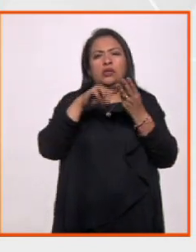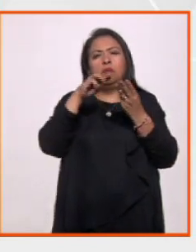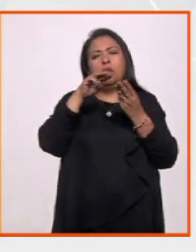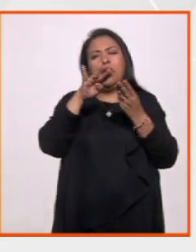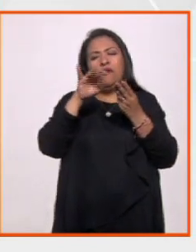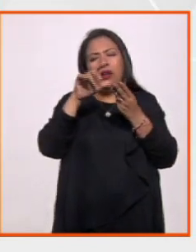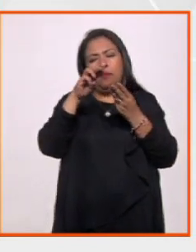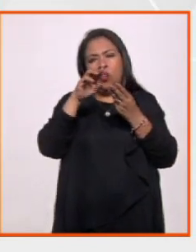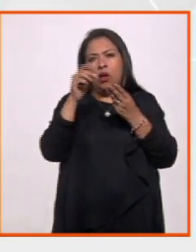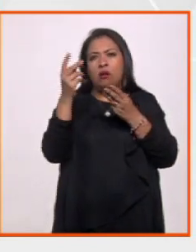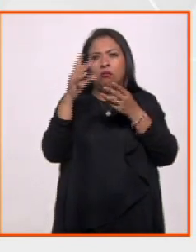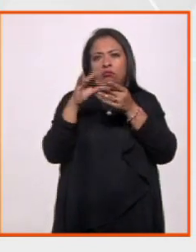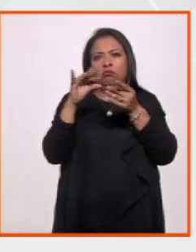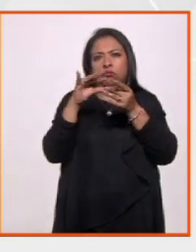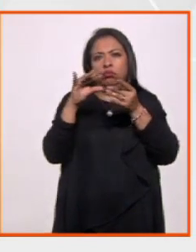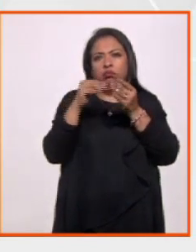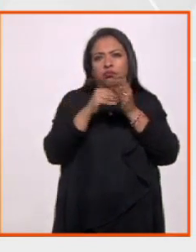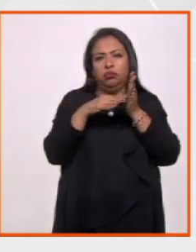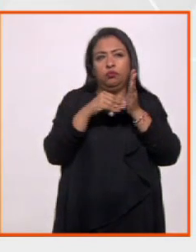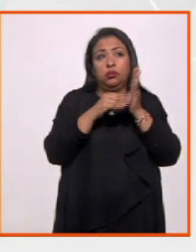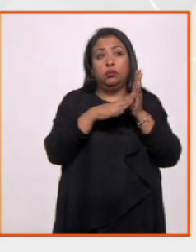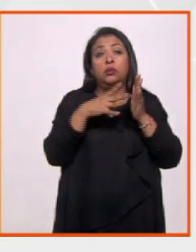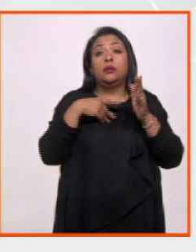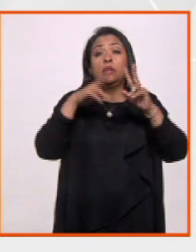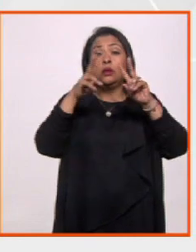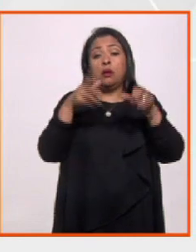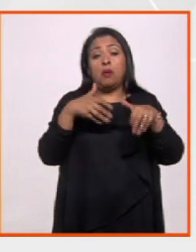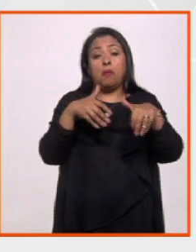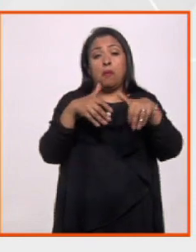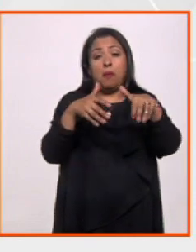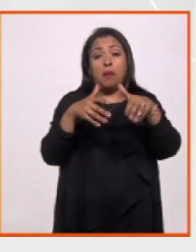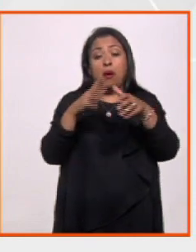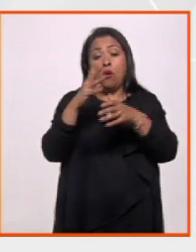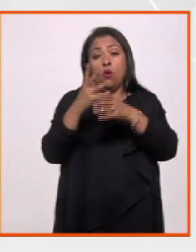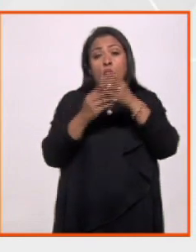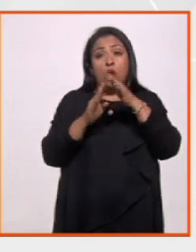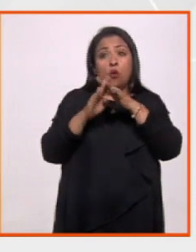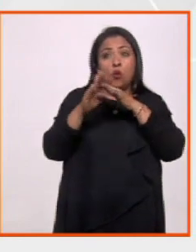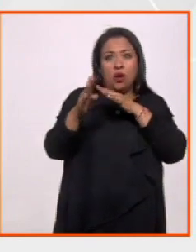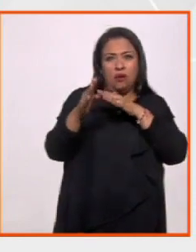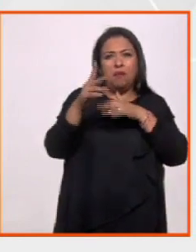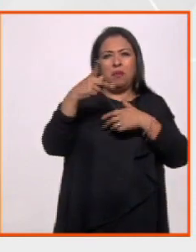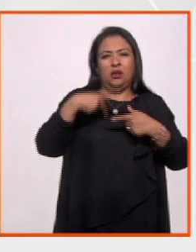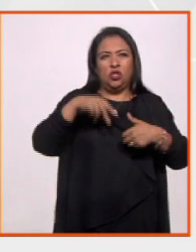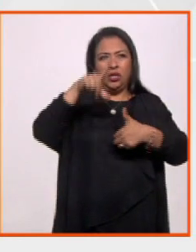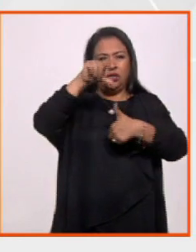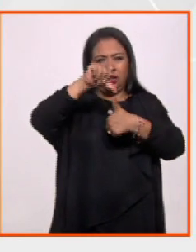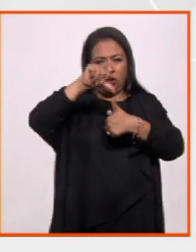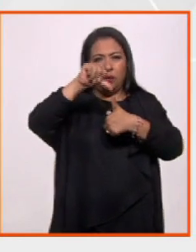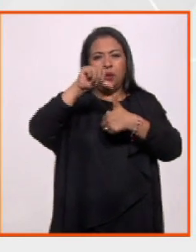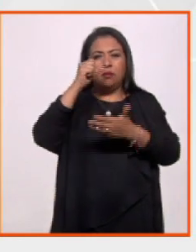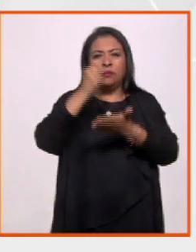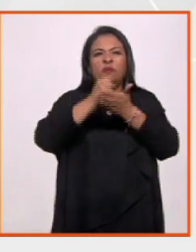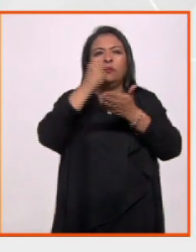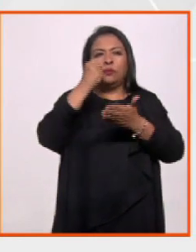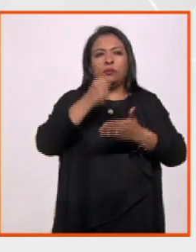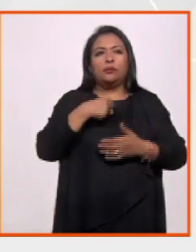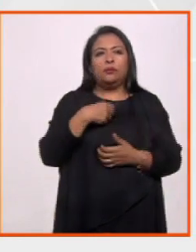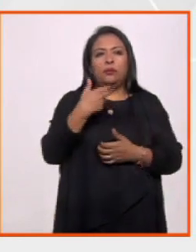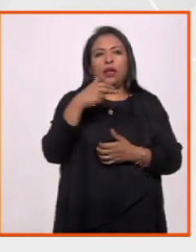Moraña. Caminos del éxodo humano. Las caravanas de inmigrantes centroamericanos. Aparece bajo el sello GEDISA.